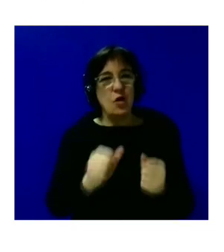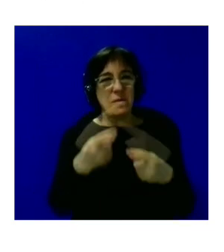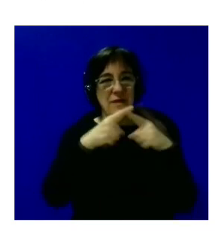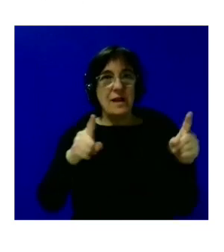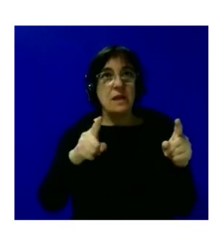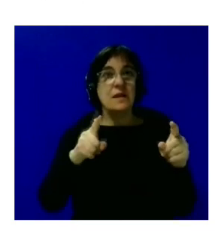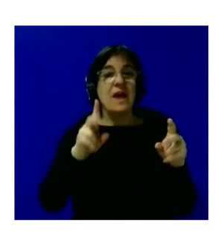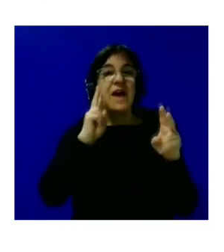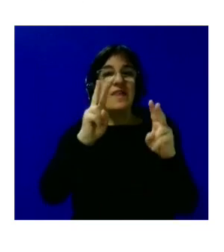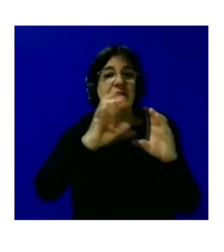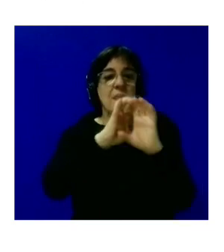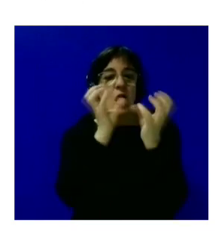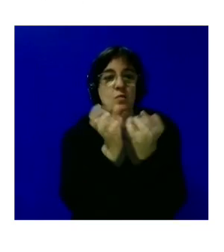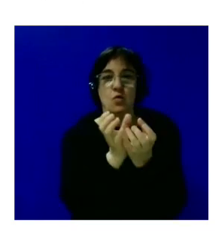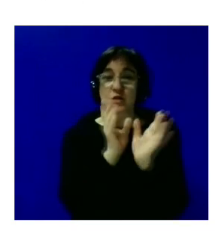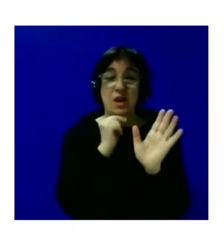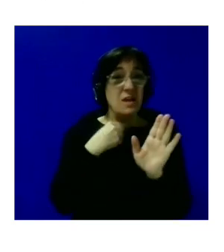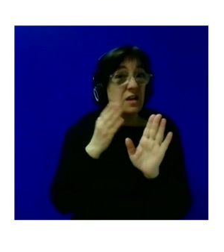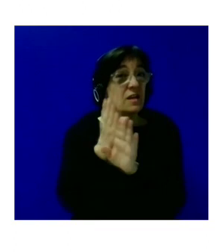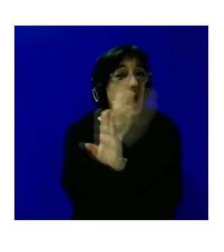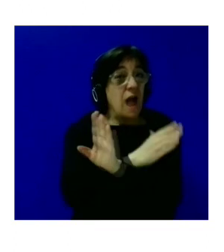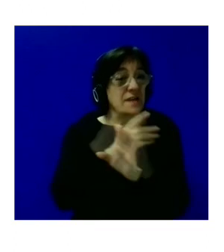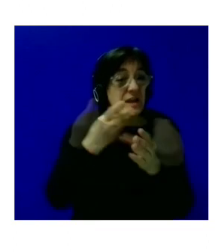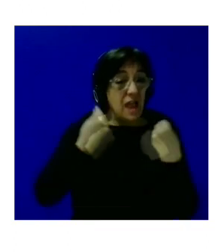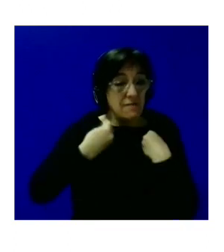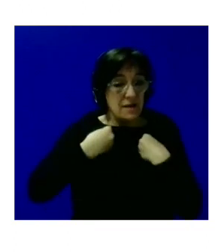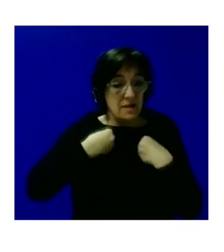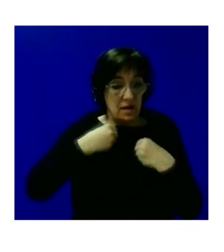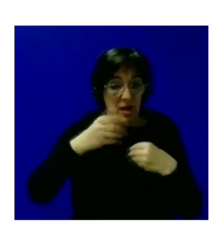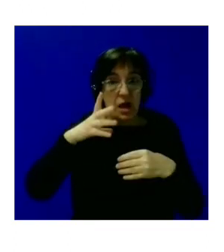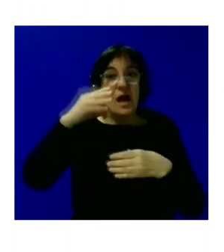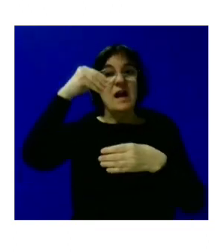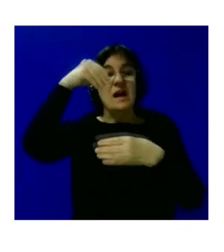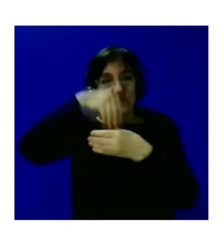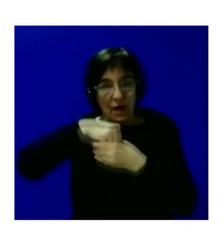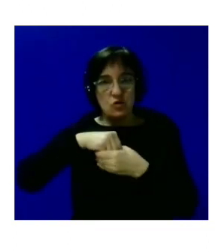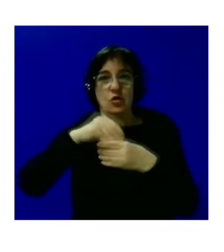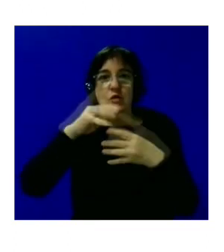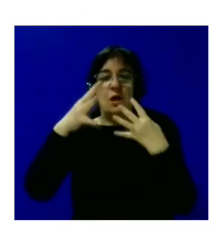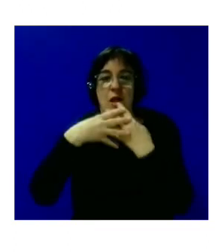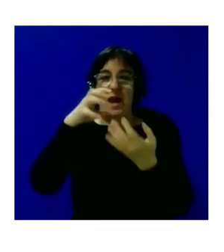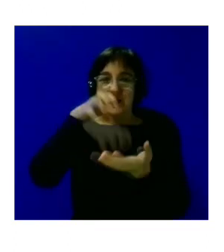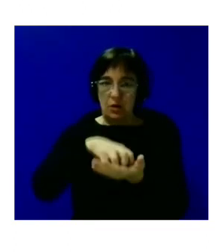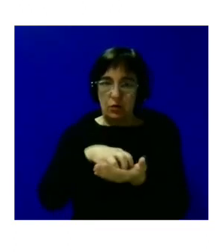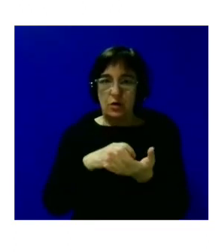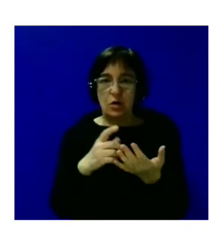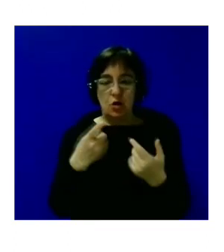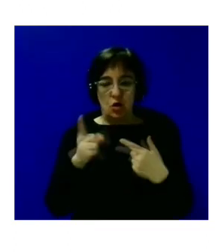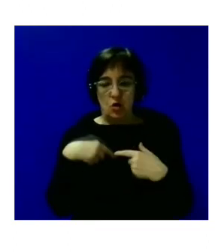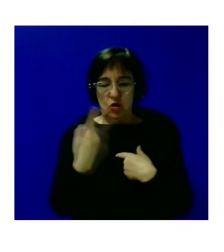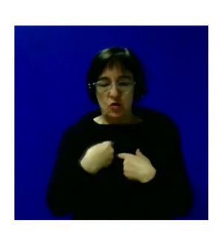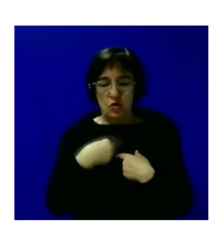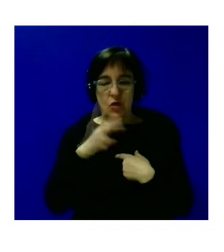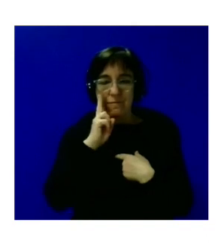en el mundo que no choca ni con lo que han tenido fuera ni con lo que luego es la institución penitenciaria entonces nosotros nos vamos a ir